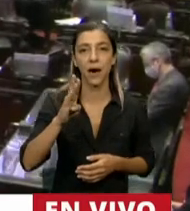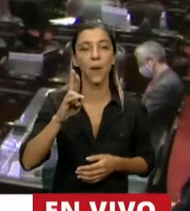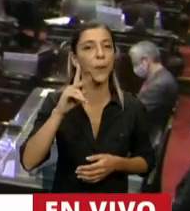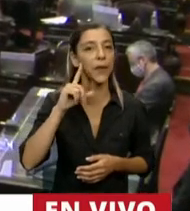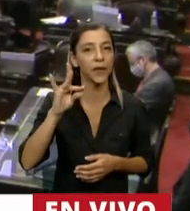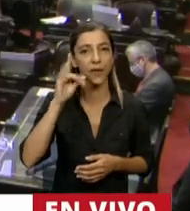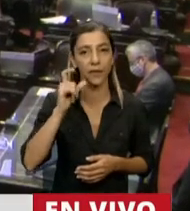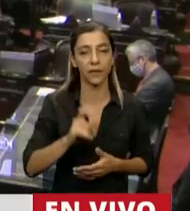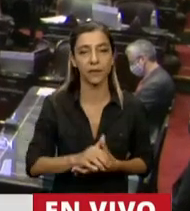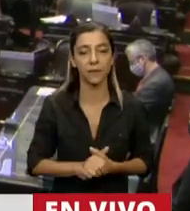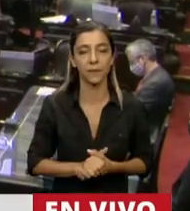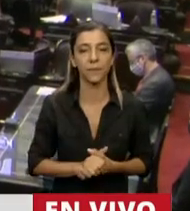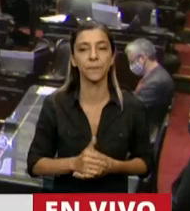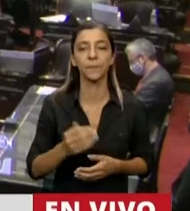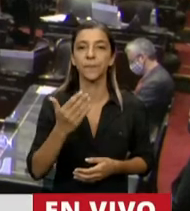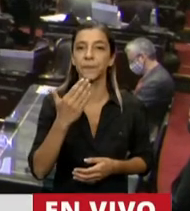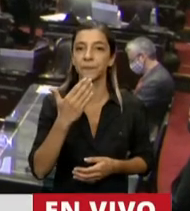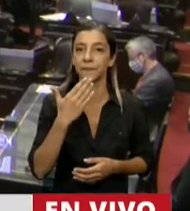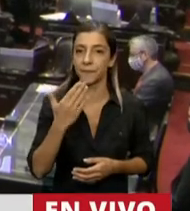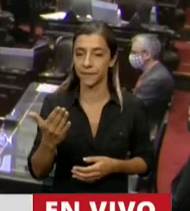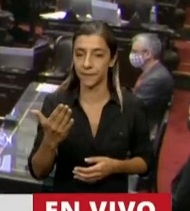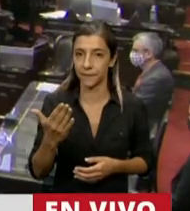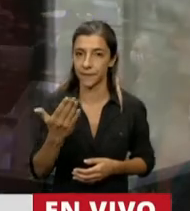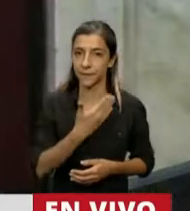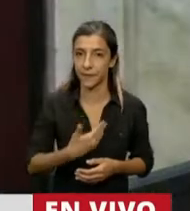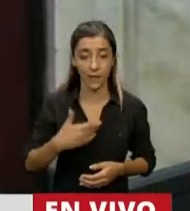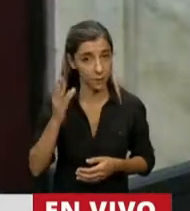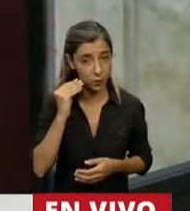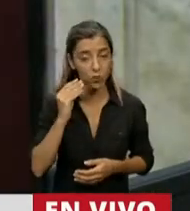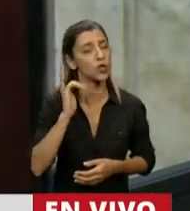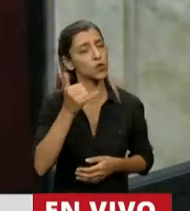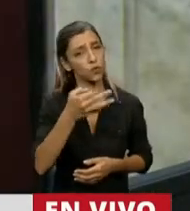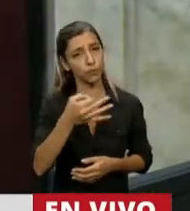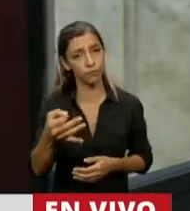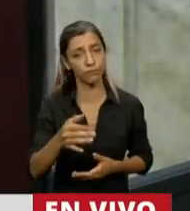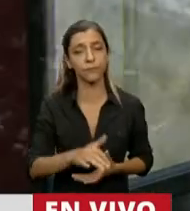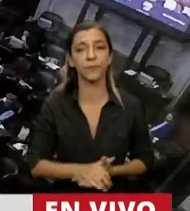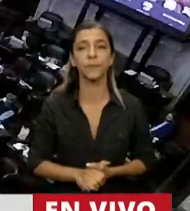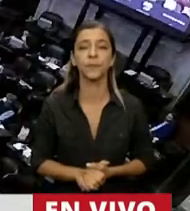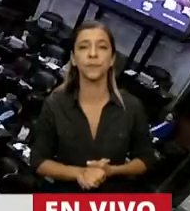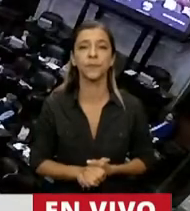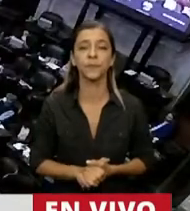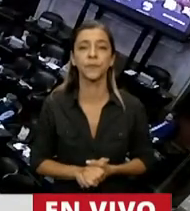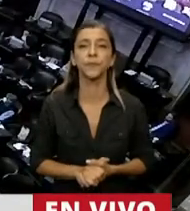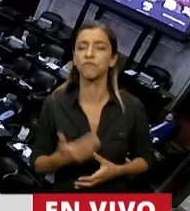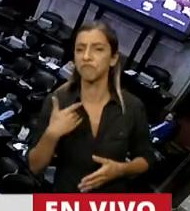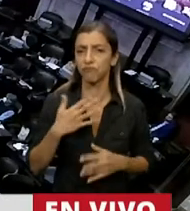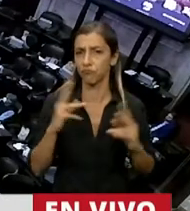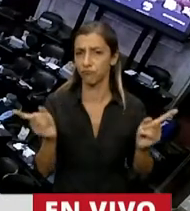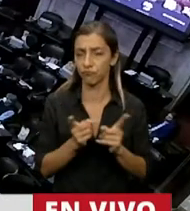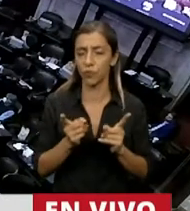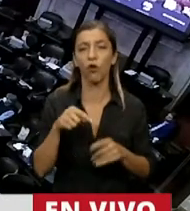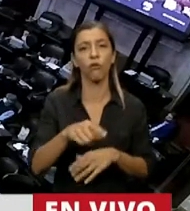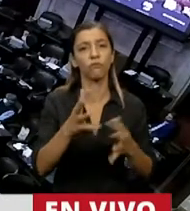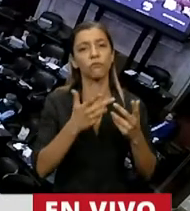Gracias, Presidente. ¿Me escucha? Sí, lo escuchamos, perfecto. Voy a ser muy breve. Este proyecto